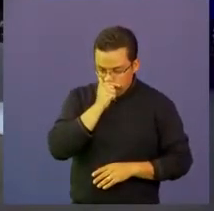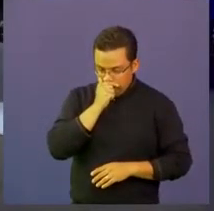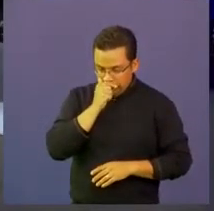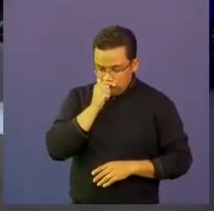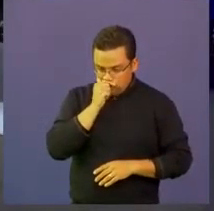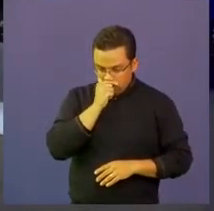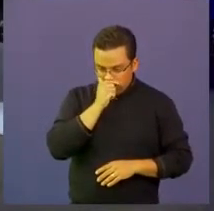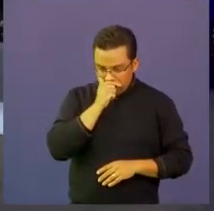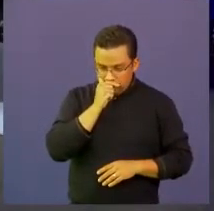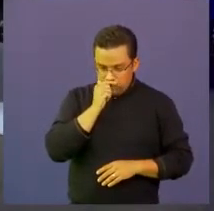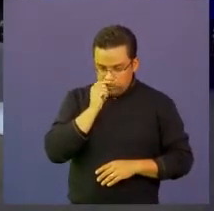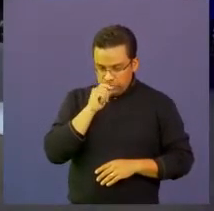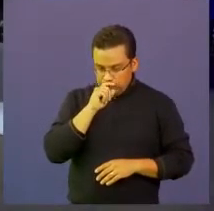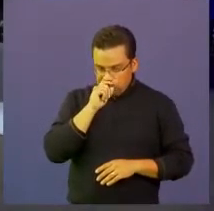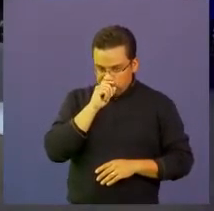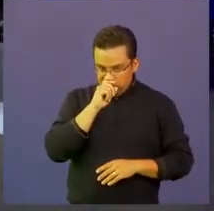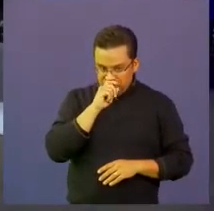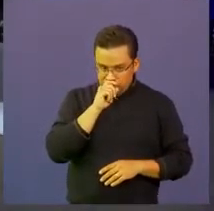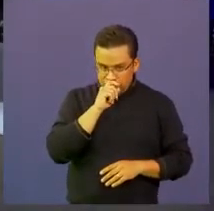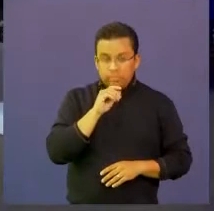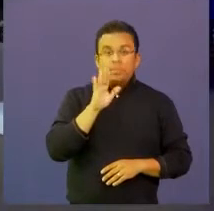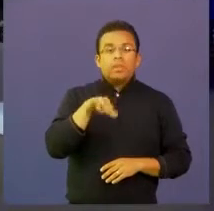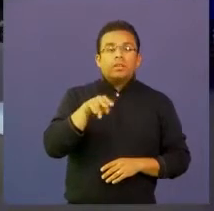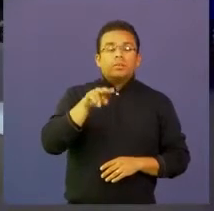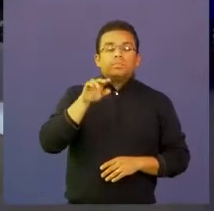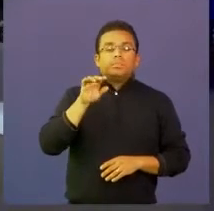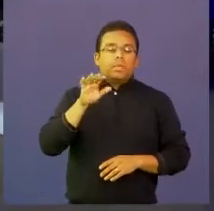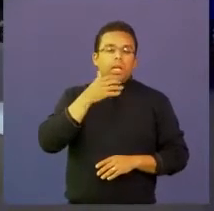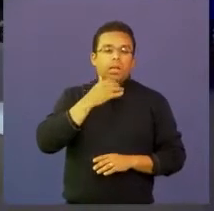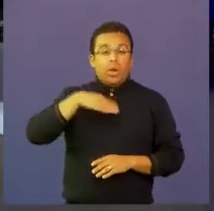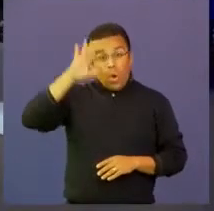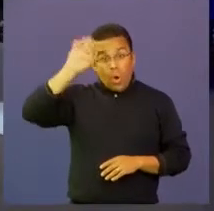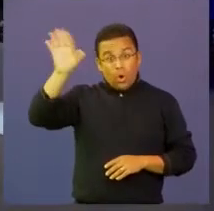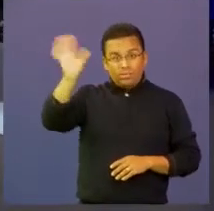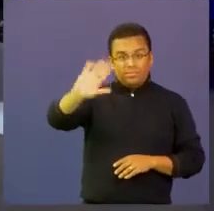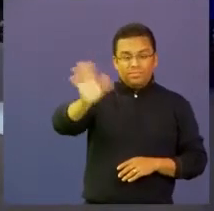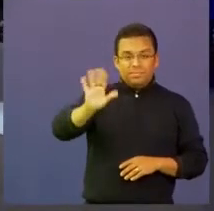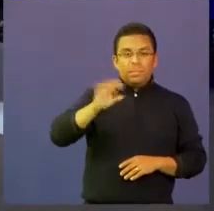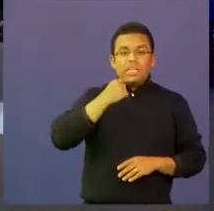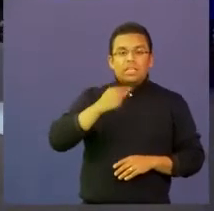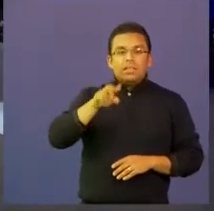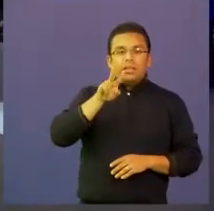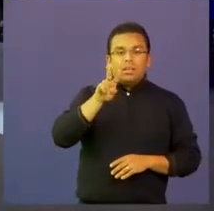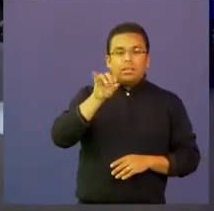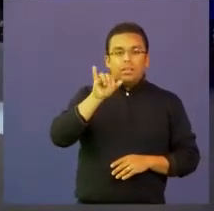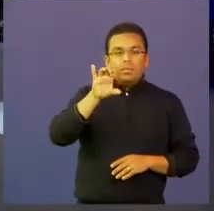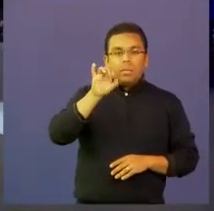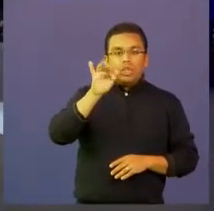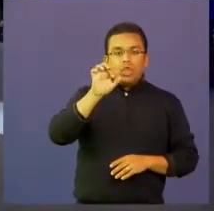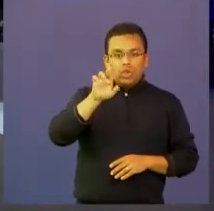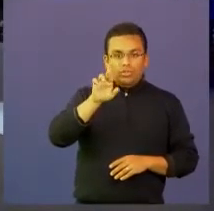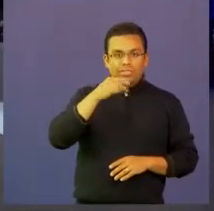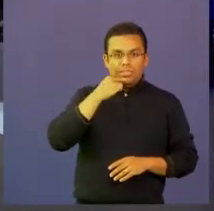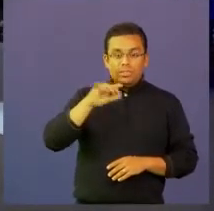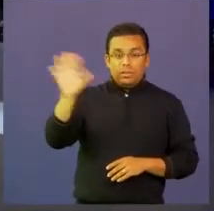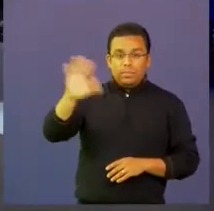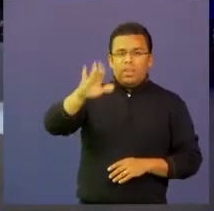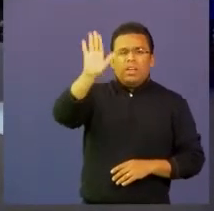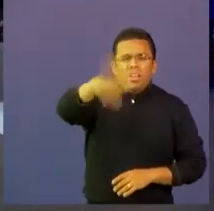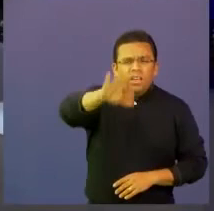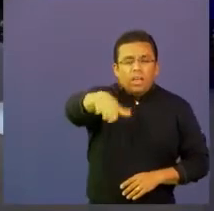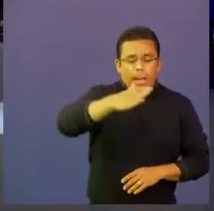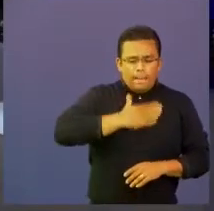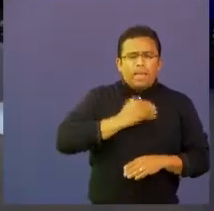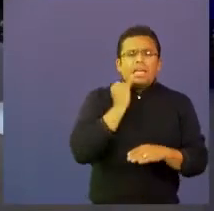por ejemplo Víctor bueno un saludo que nos da Víctor Manuel Renjifo dice por favor saluden mi